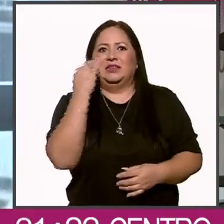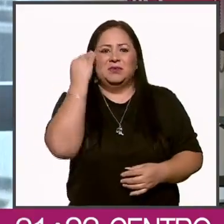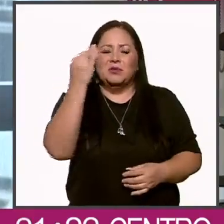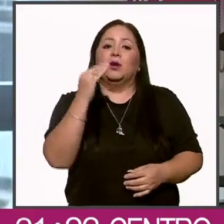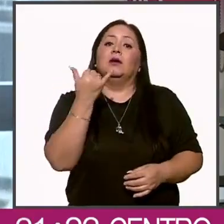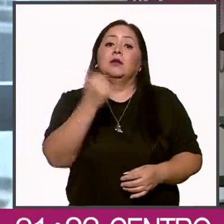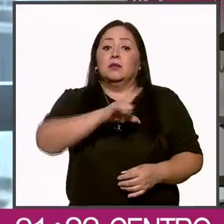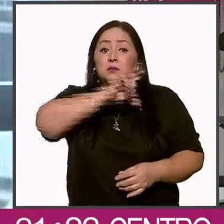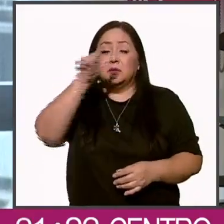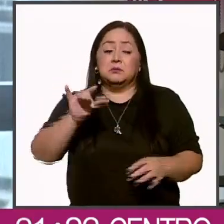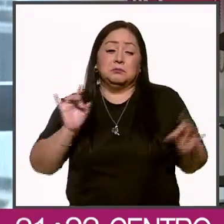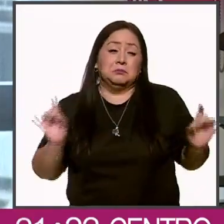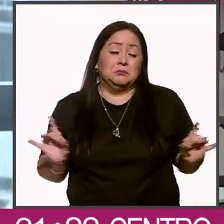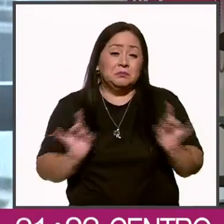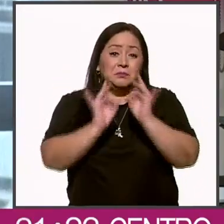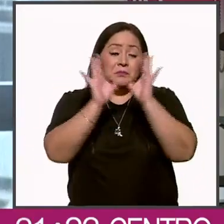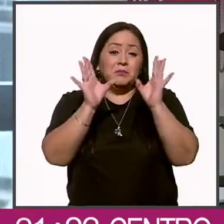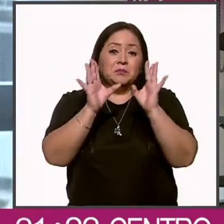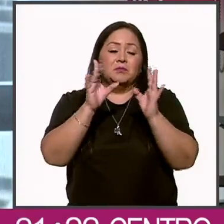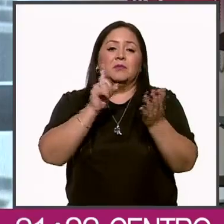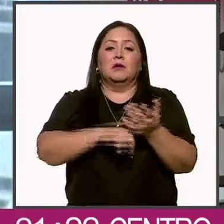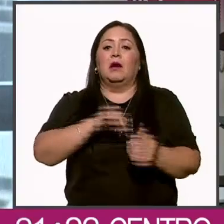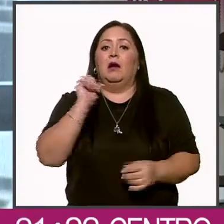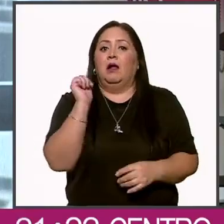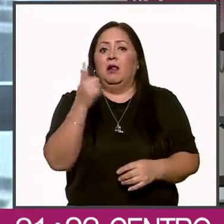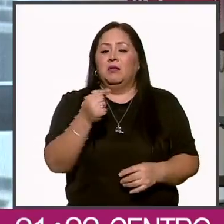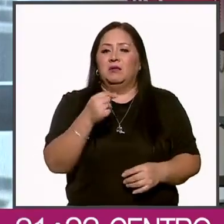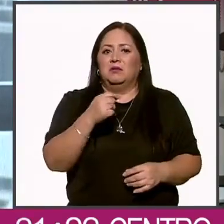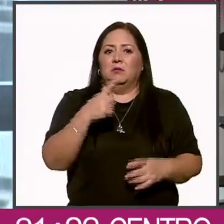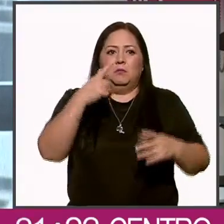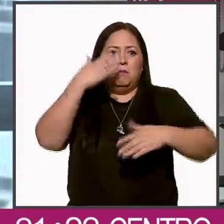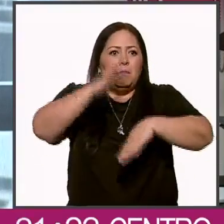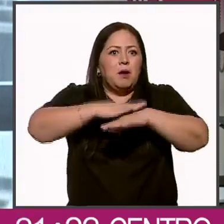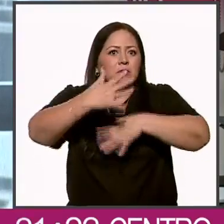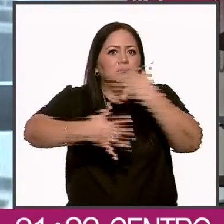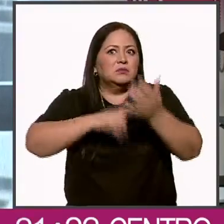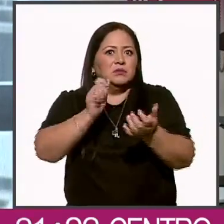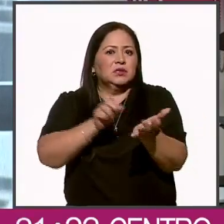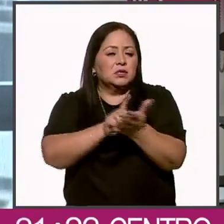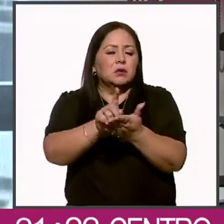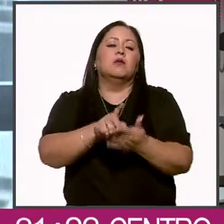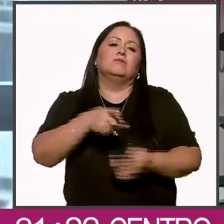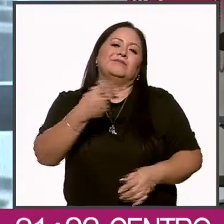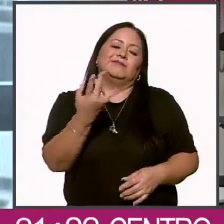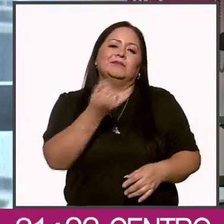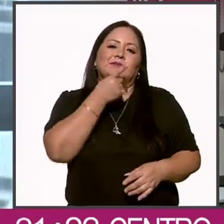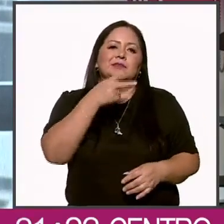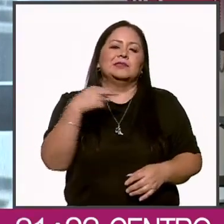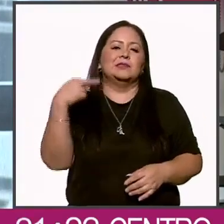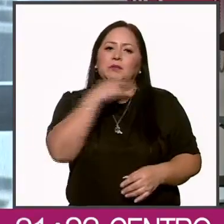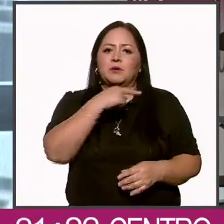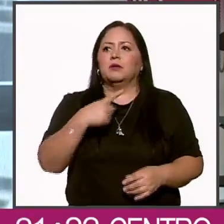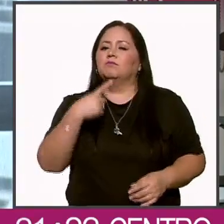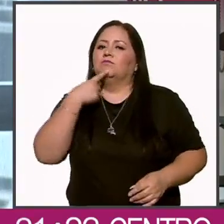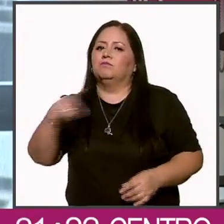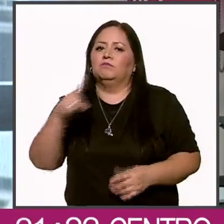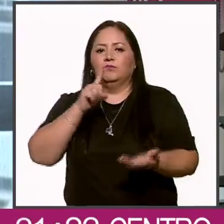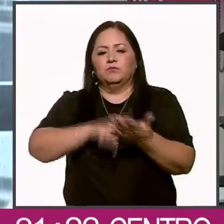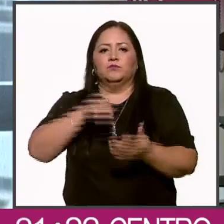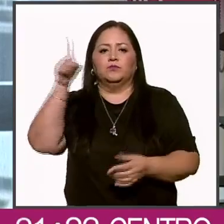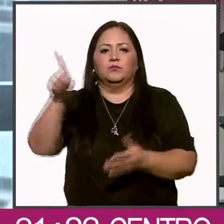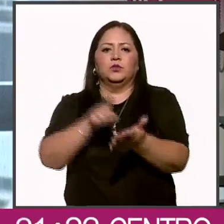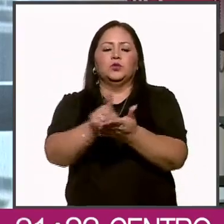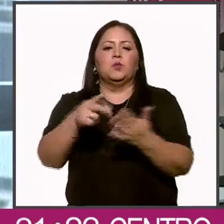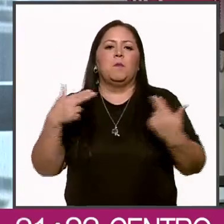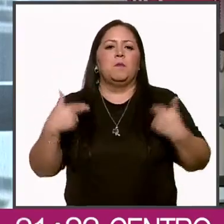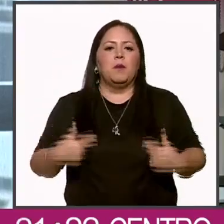Después, en caso de que se lleven a cabo actos que ya violenten esos derechos, entonces hay que presentar las denuncias en la Comisión